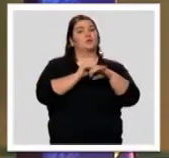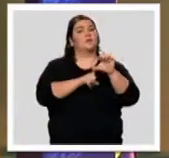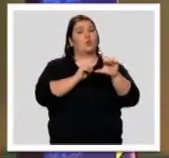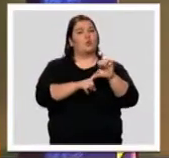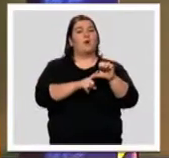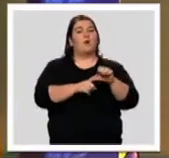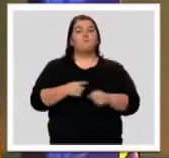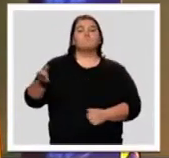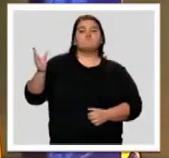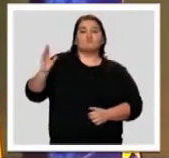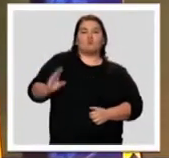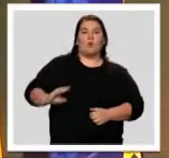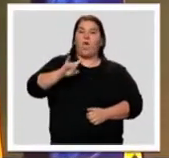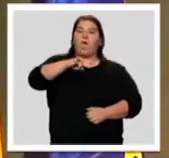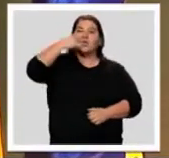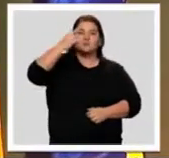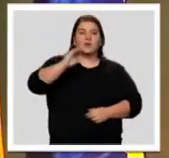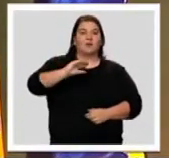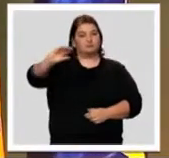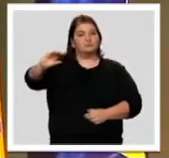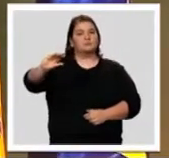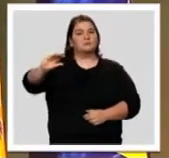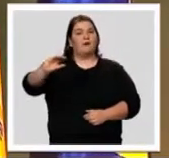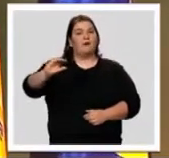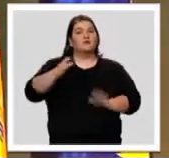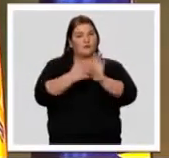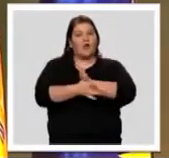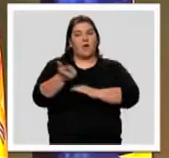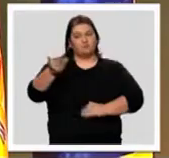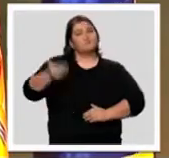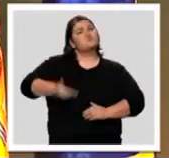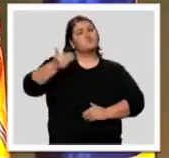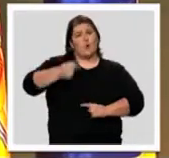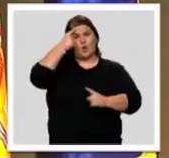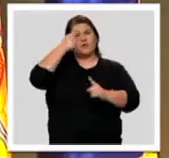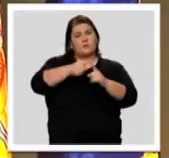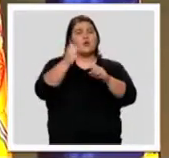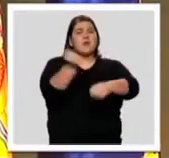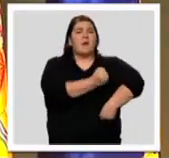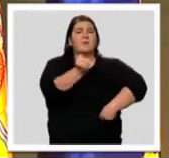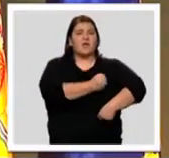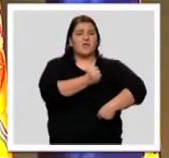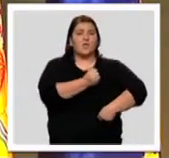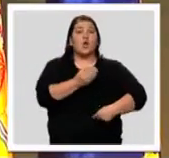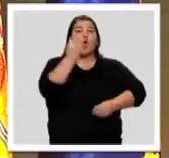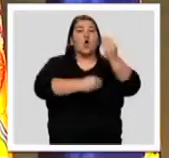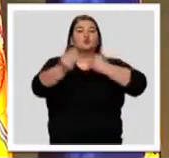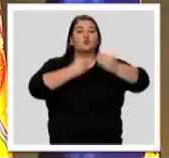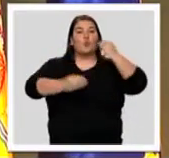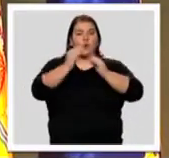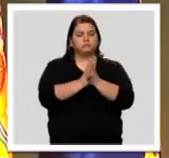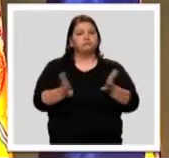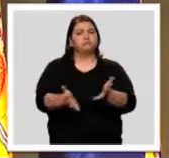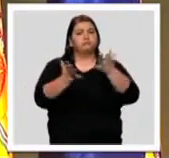recibirán una paga extra. Es una buena medida para dinamizar el consumo estas navidades. En